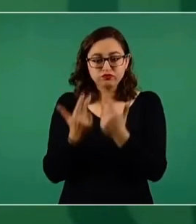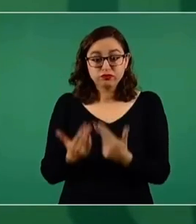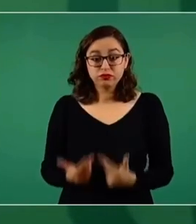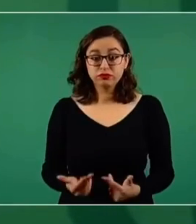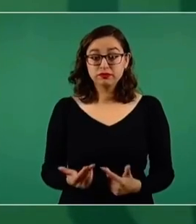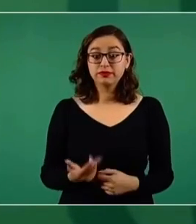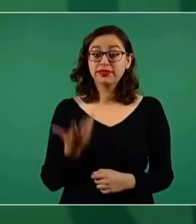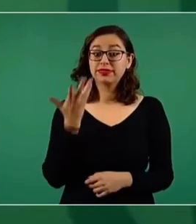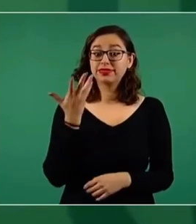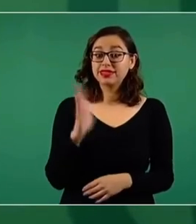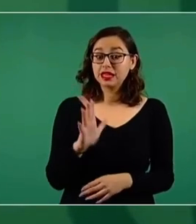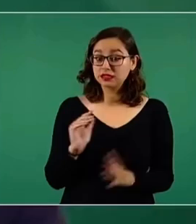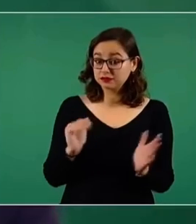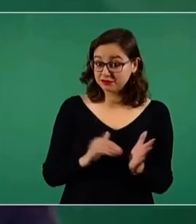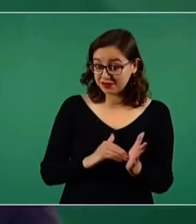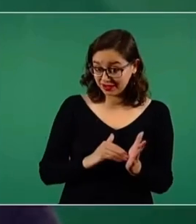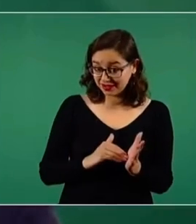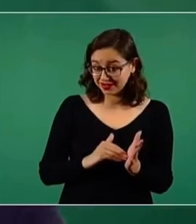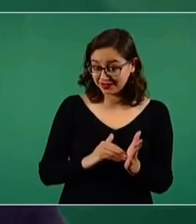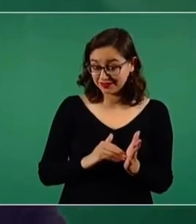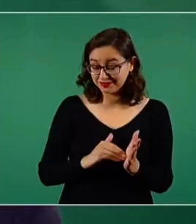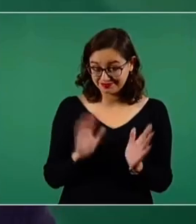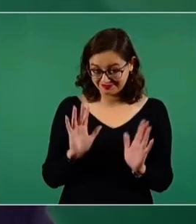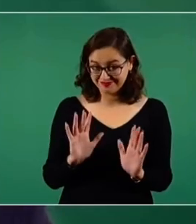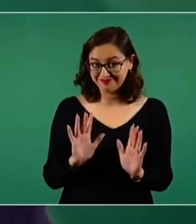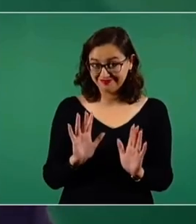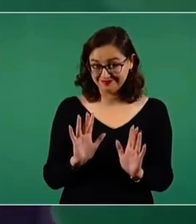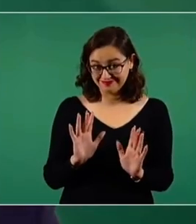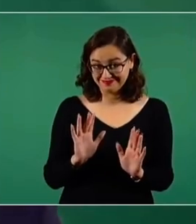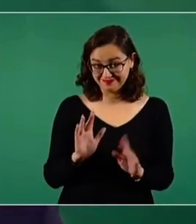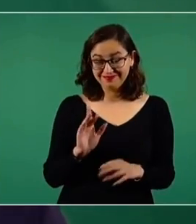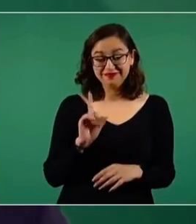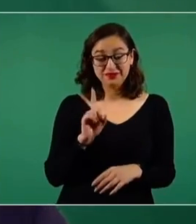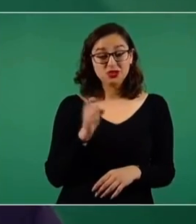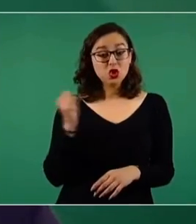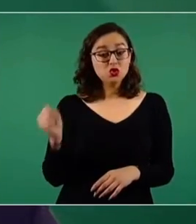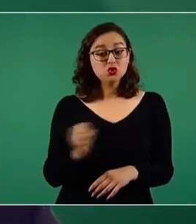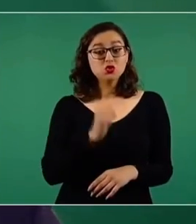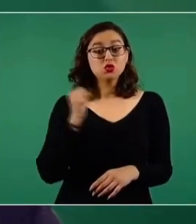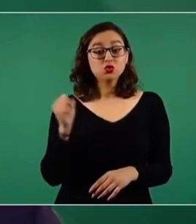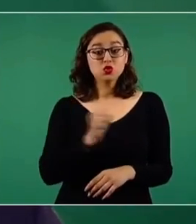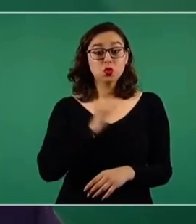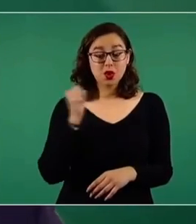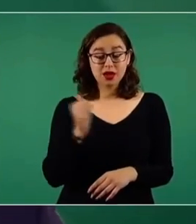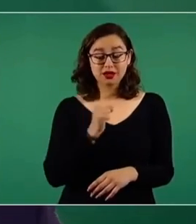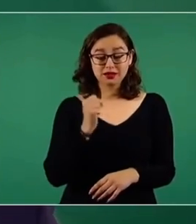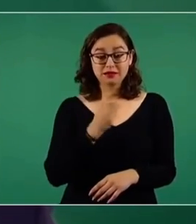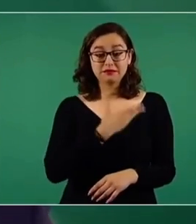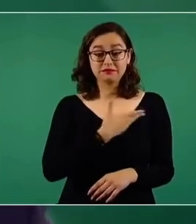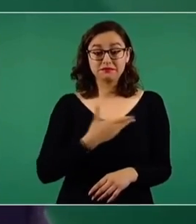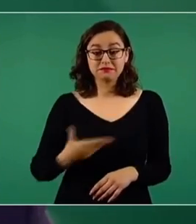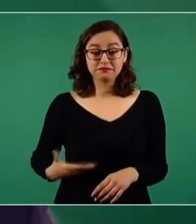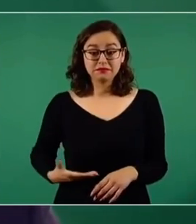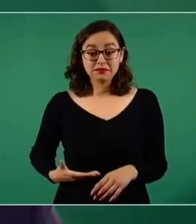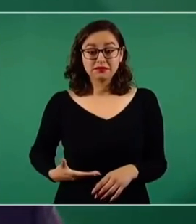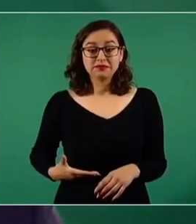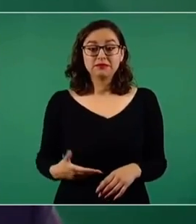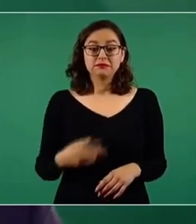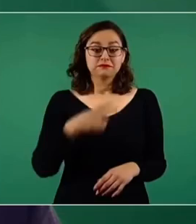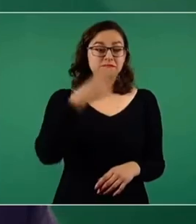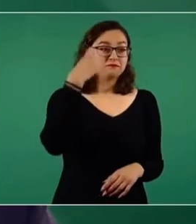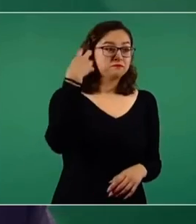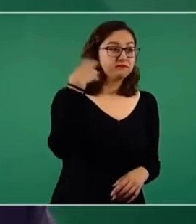y que afortunadamente ante la convocatoria y el trabajo que ha hecho precisamente nuestro presidente en las giras